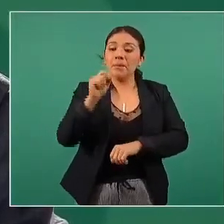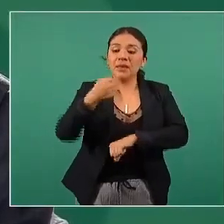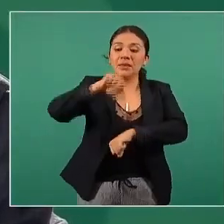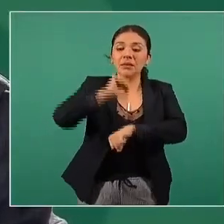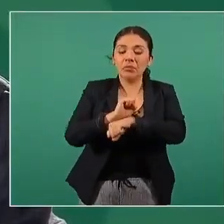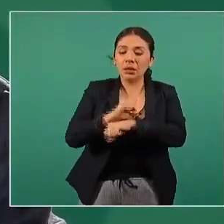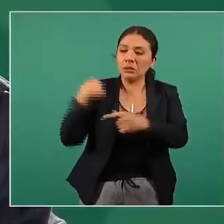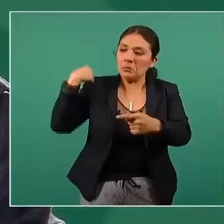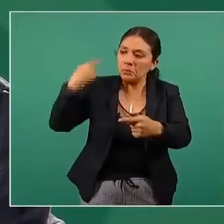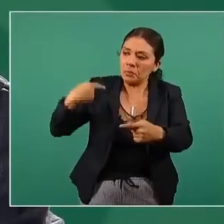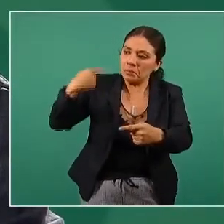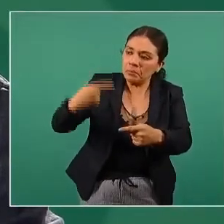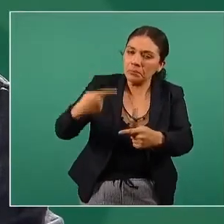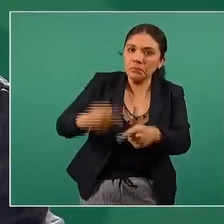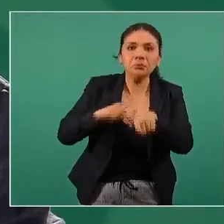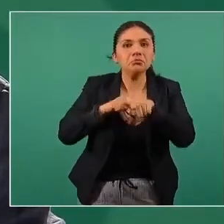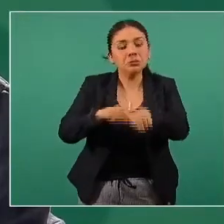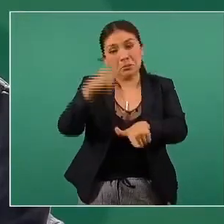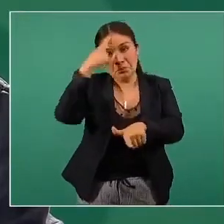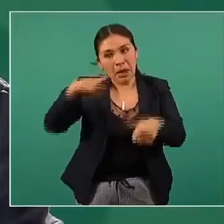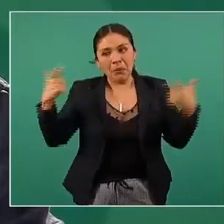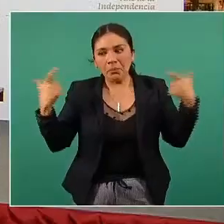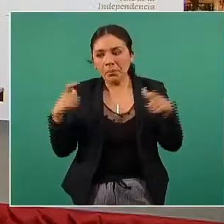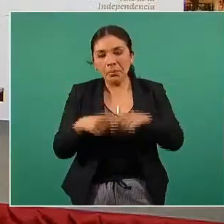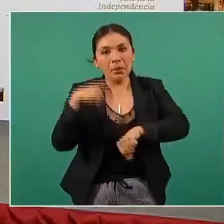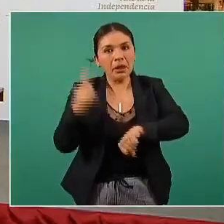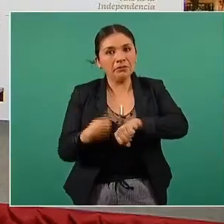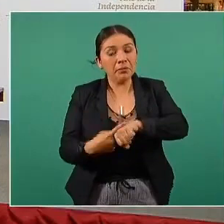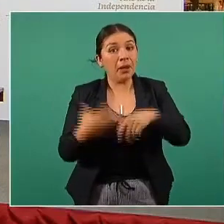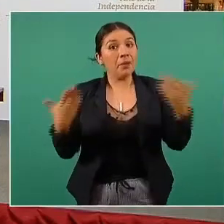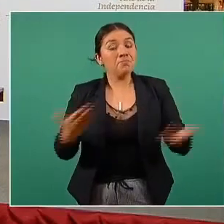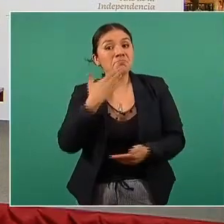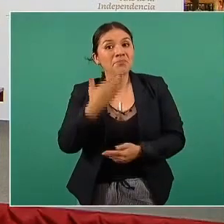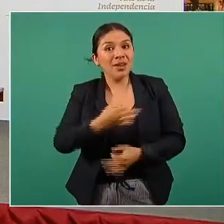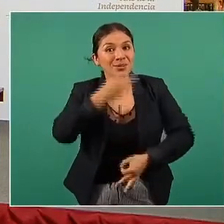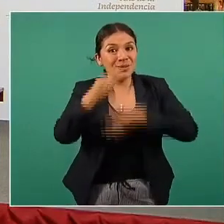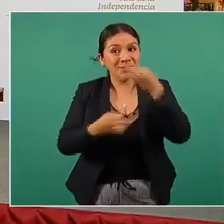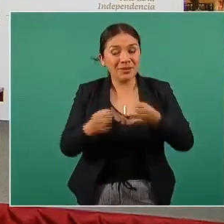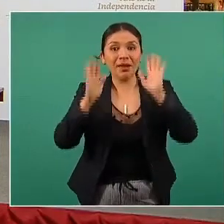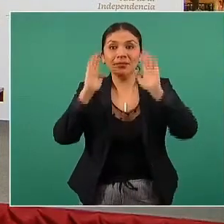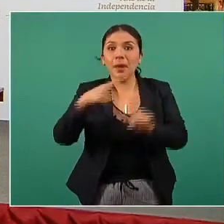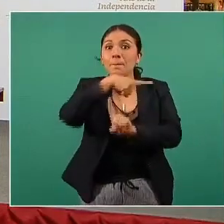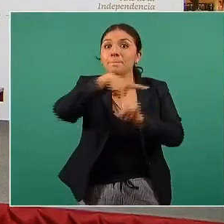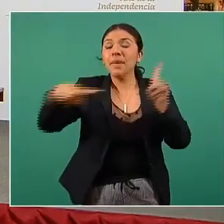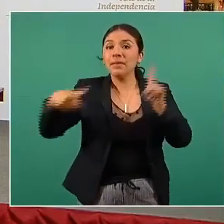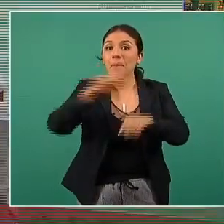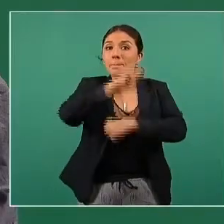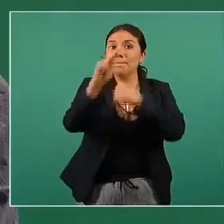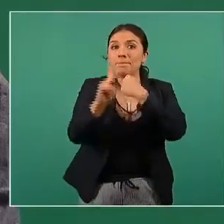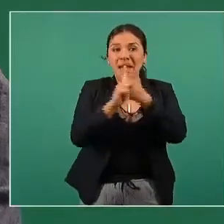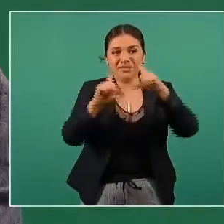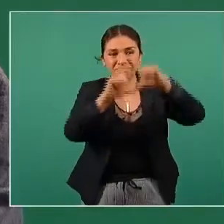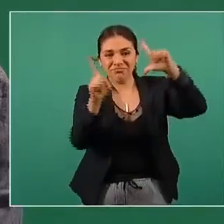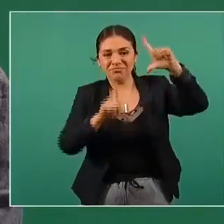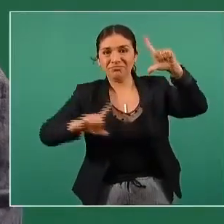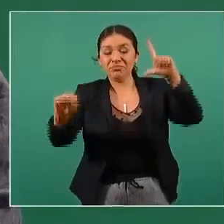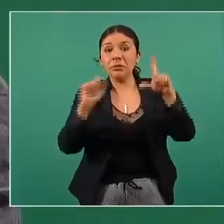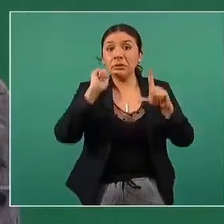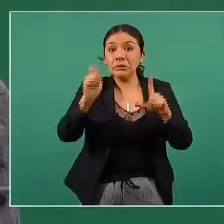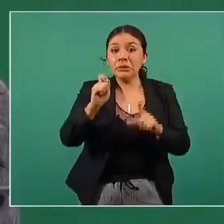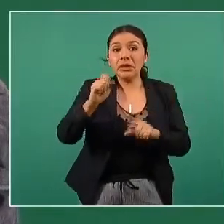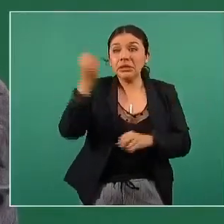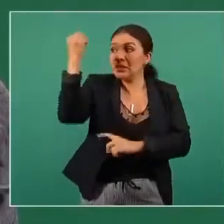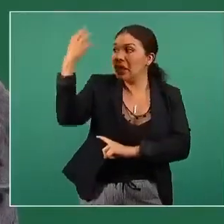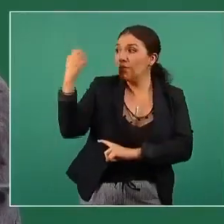reducción de la epidemia, es muy alentador tener la mitad del país en semáforos verdes, unos pocos estados